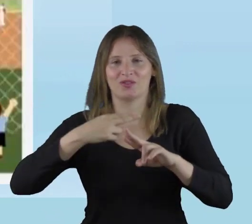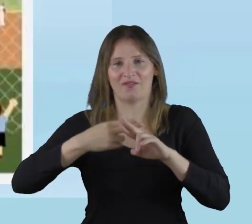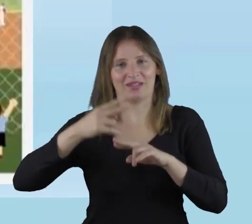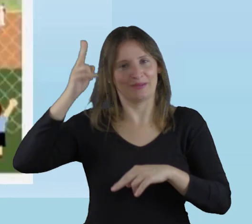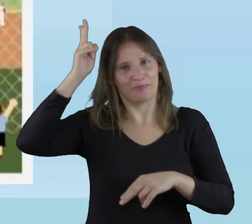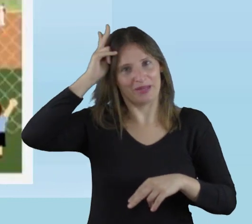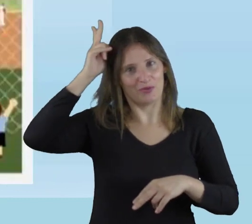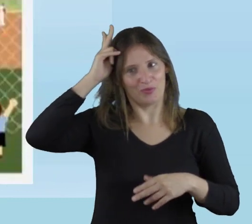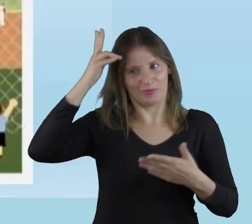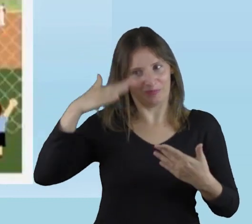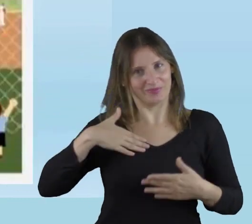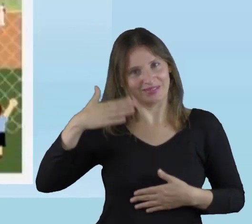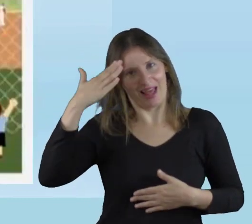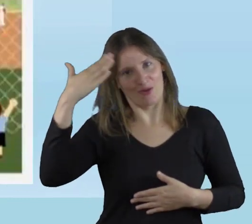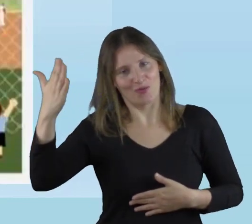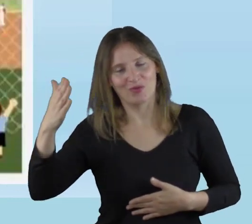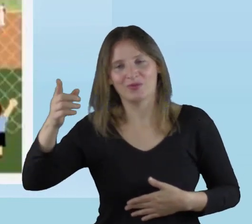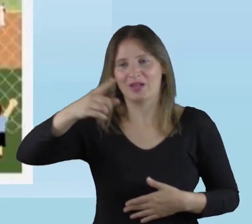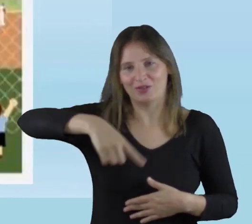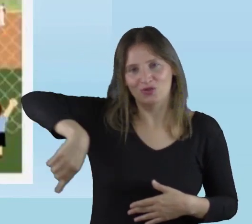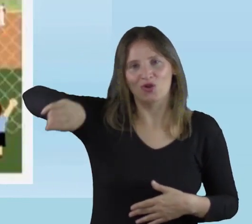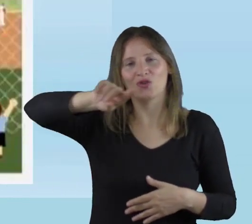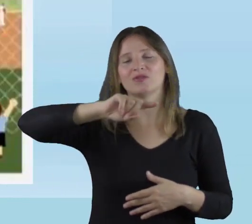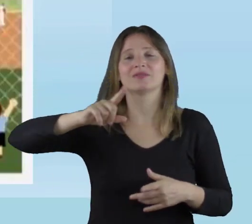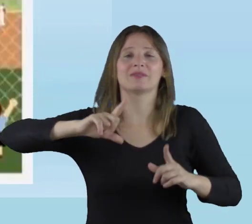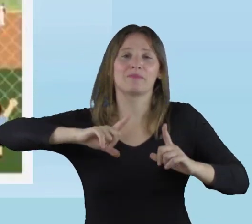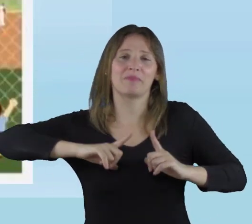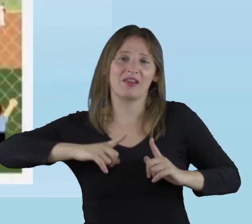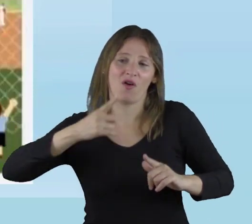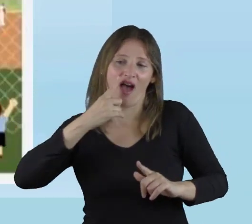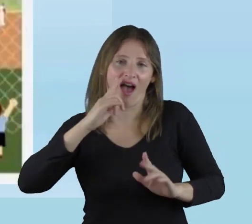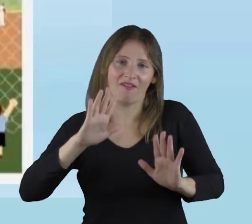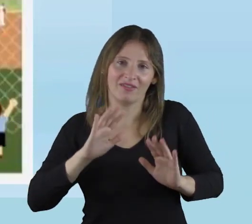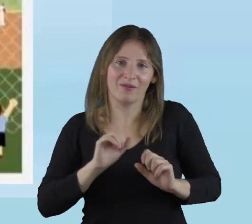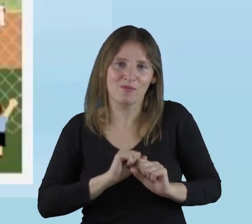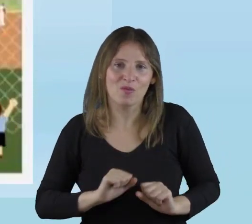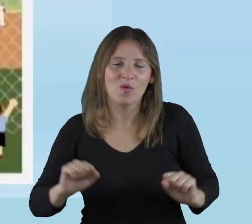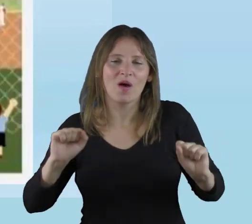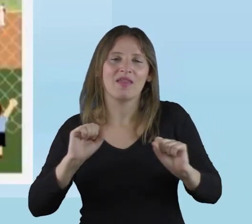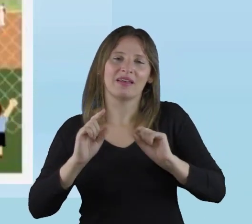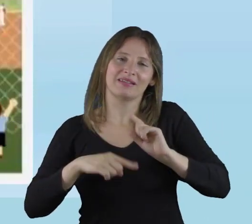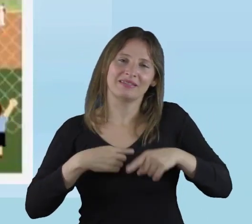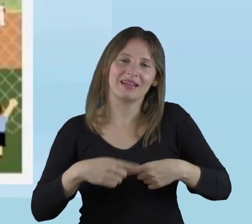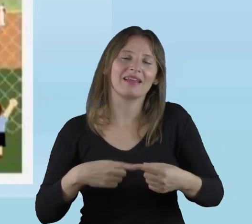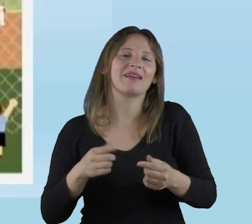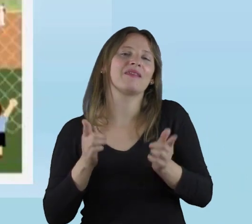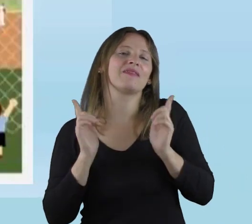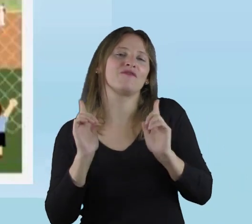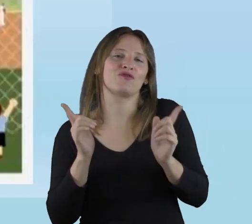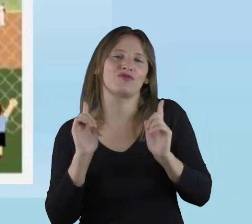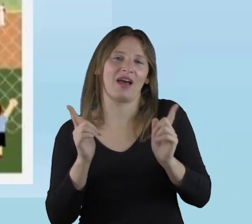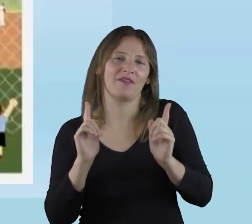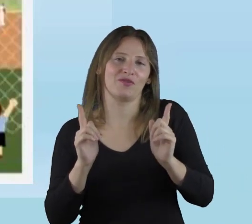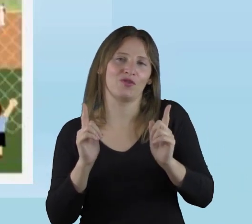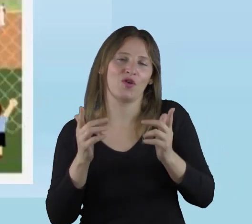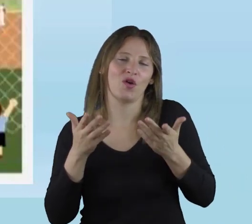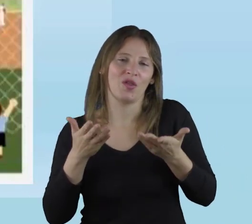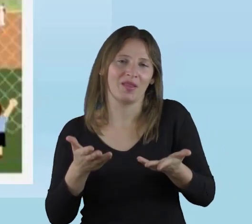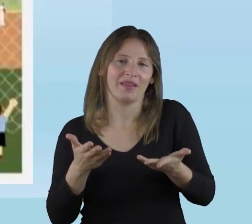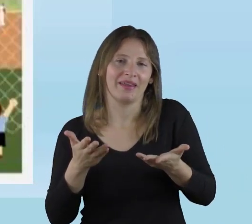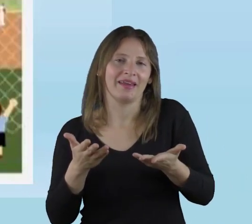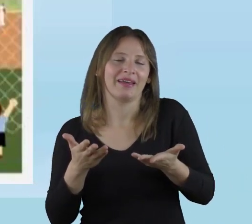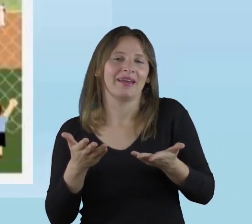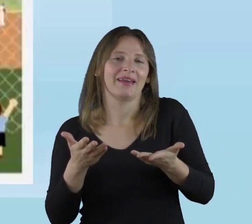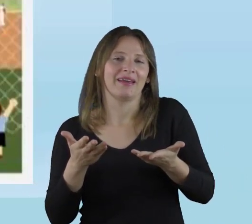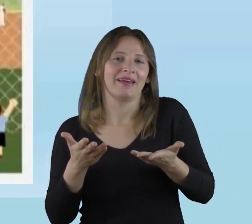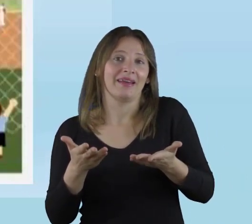va mi saludo nuevamente desde Perú para todos ustedes y espero que podamos seguir